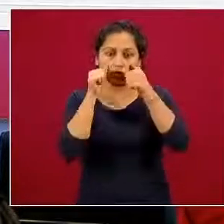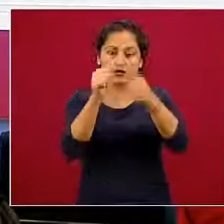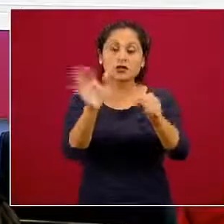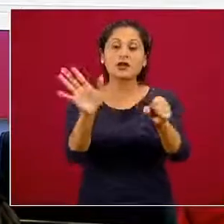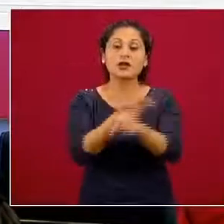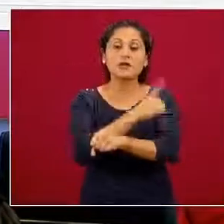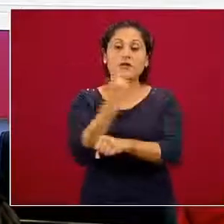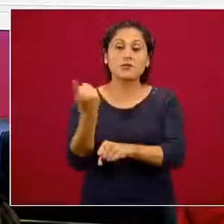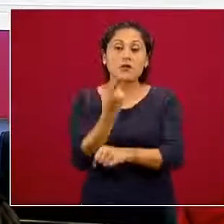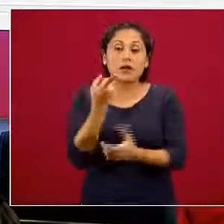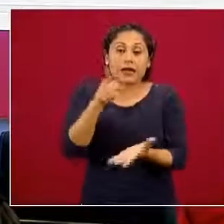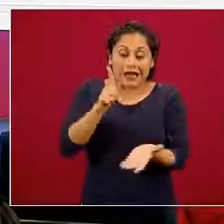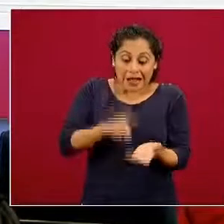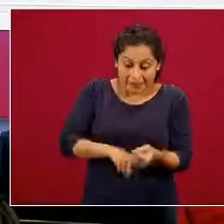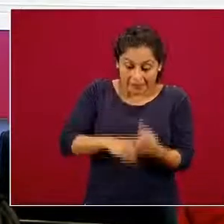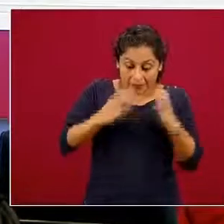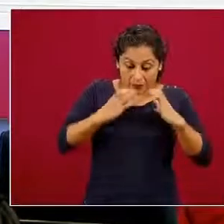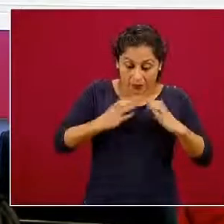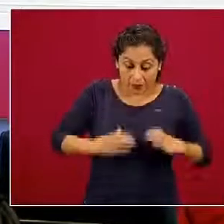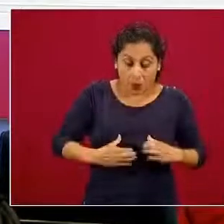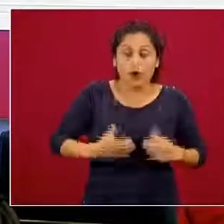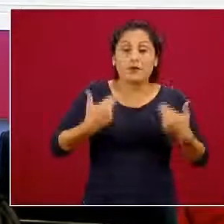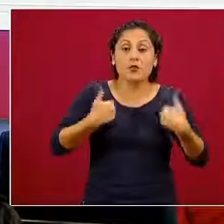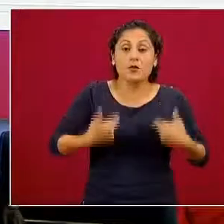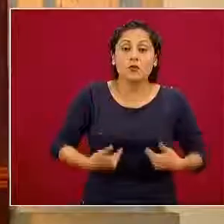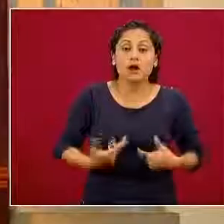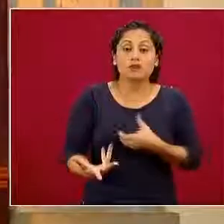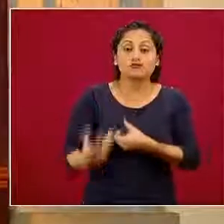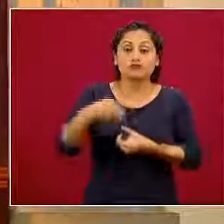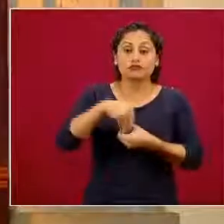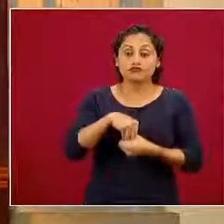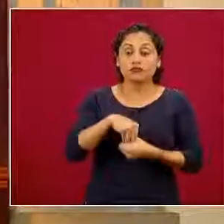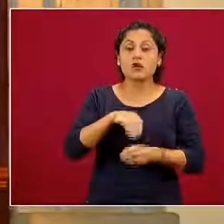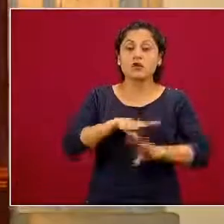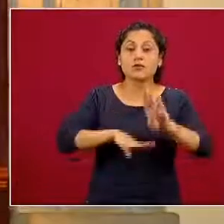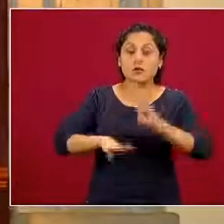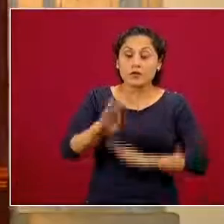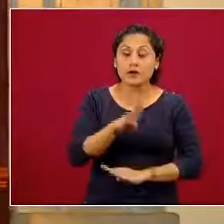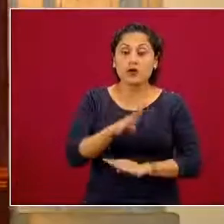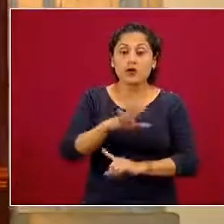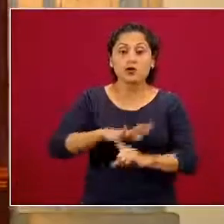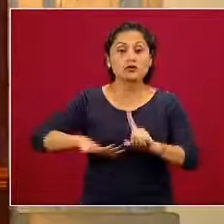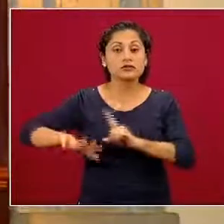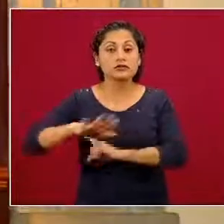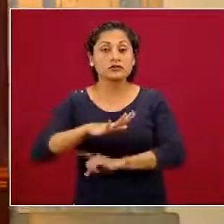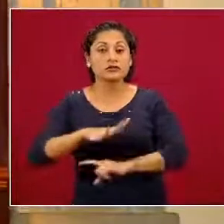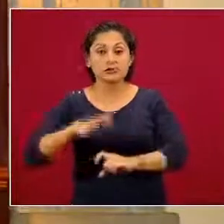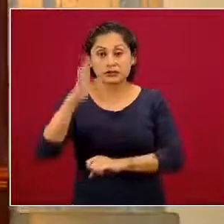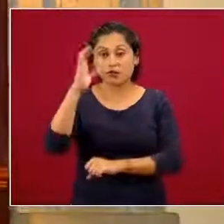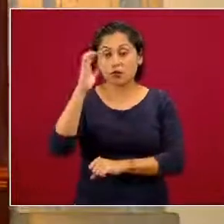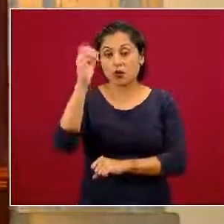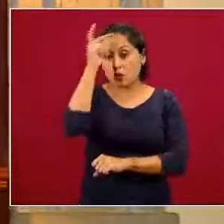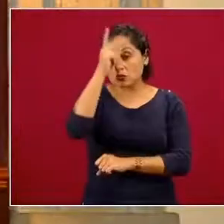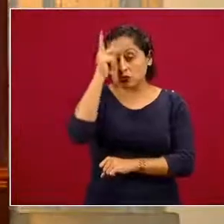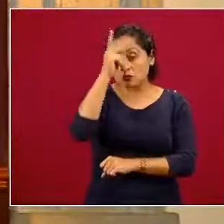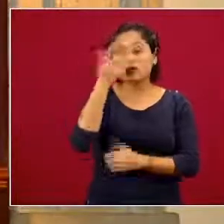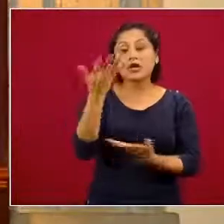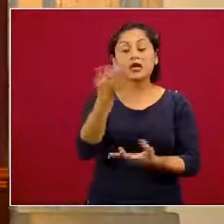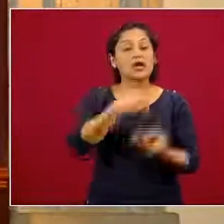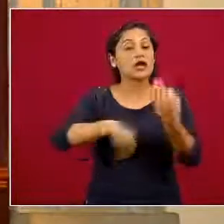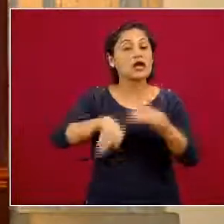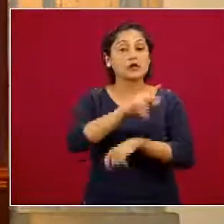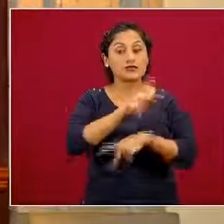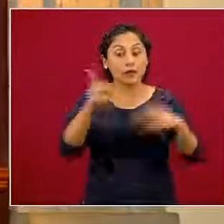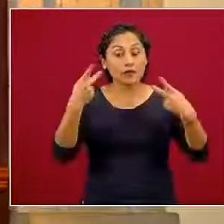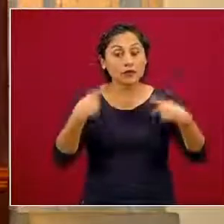biopsicosocial y todos estamos involucrados, incluso la población. Toda la población también puede hacer